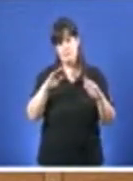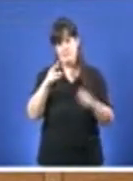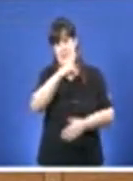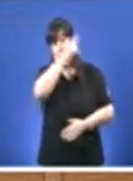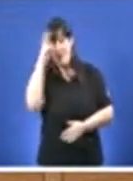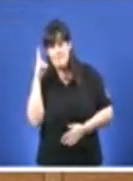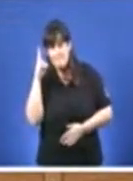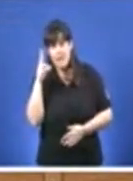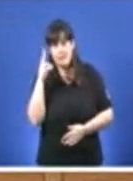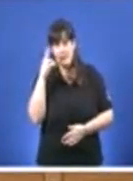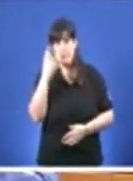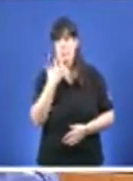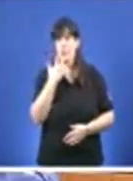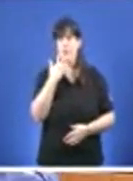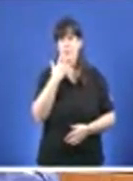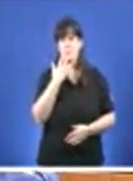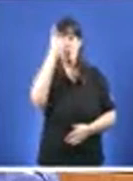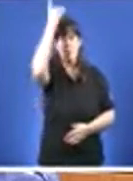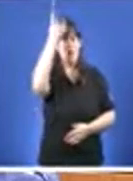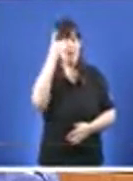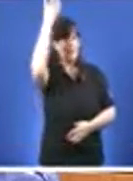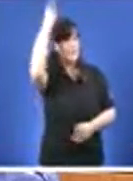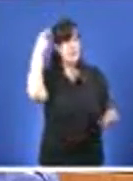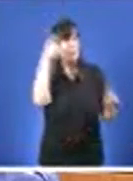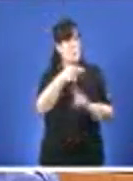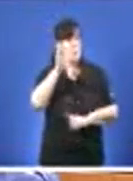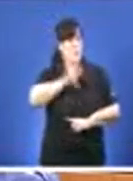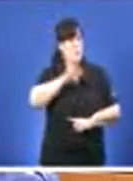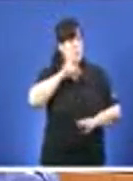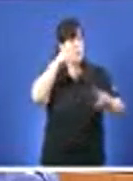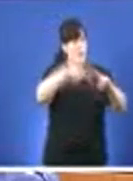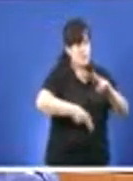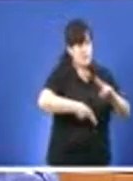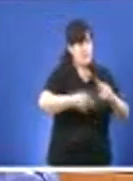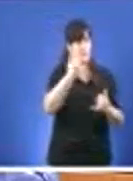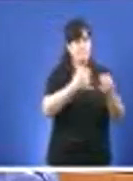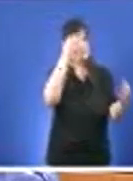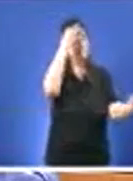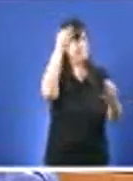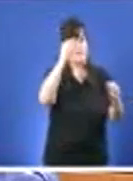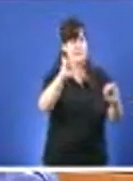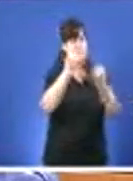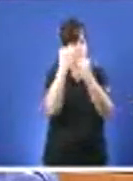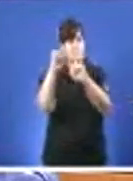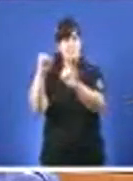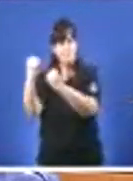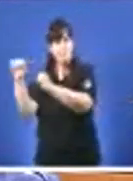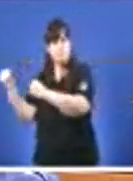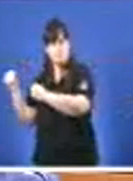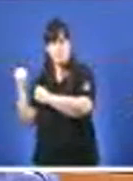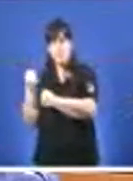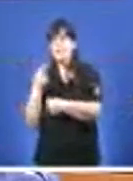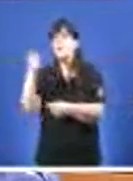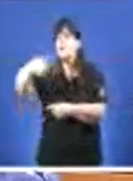todas as iniciativas para previr a corrupción. Ose o problema é maior que nunca. Ten pensado facer algo?